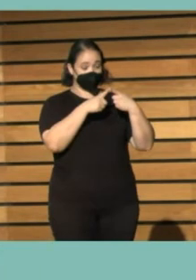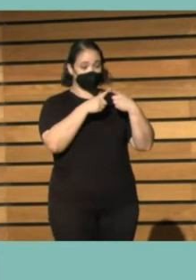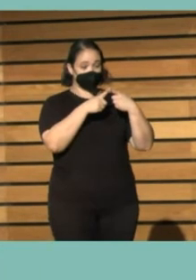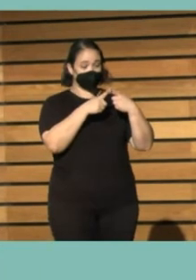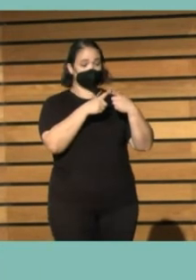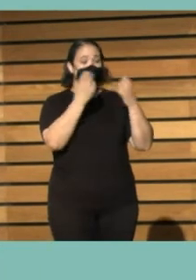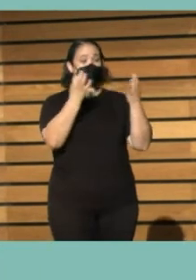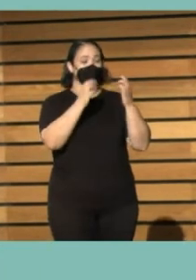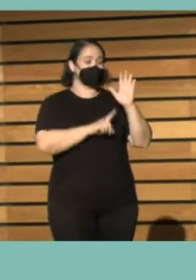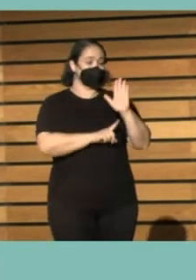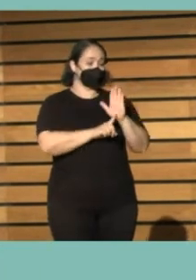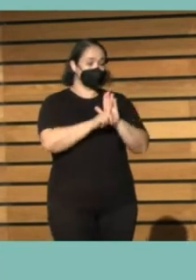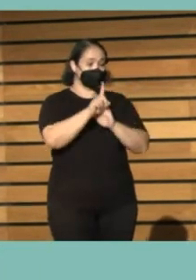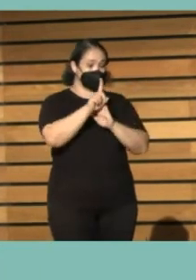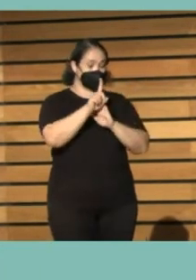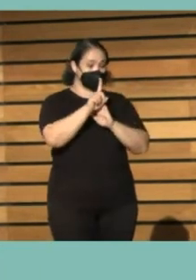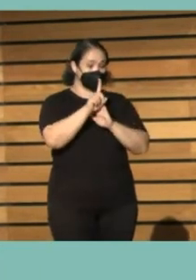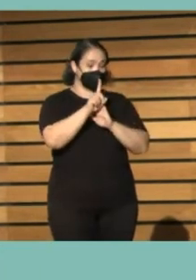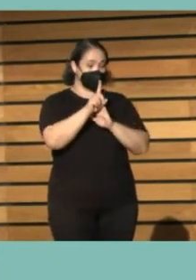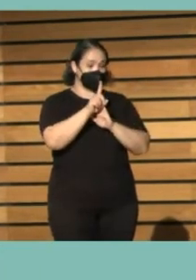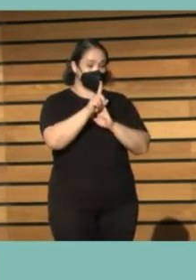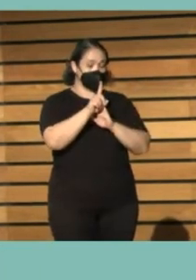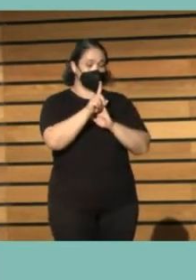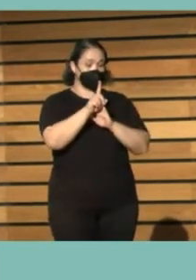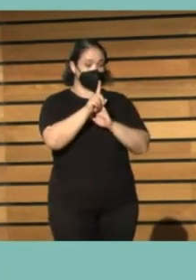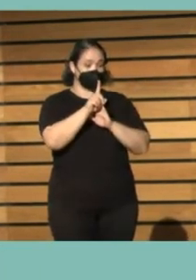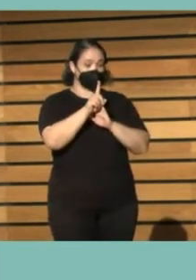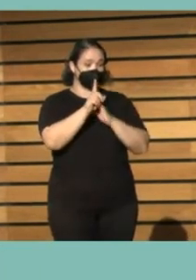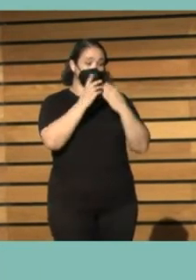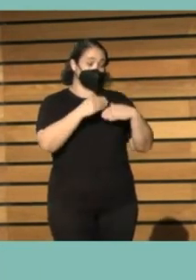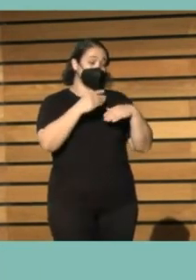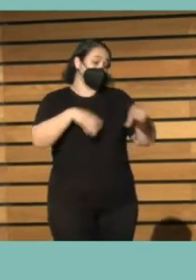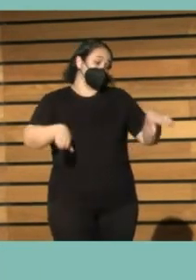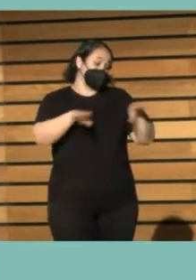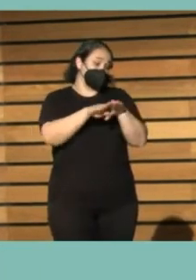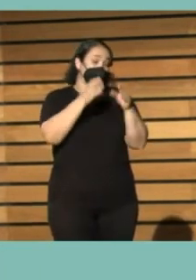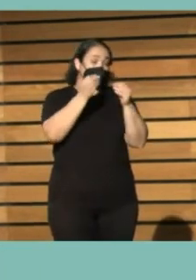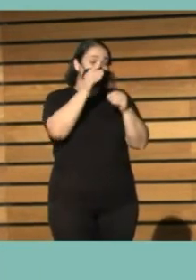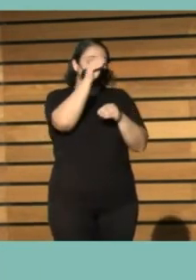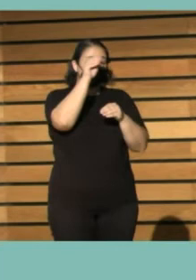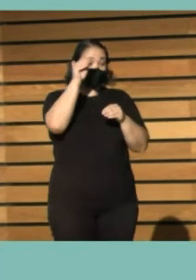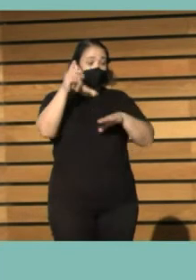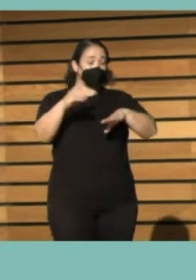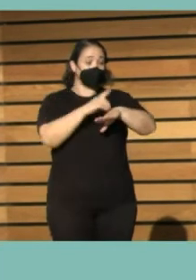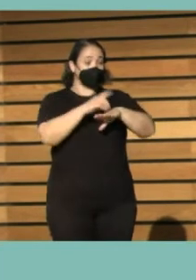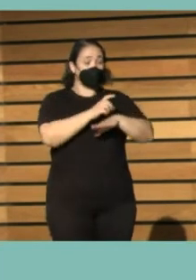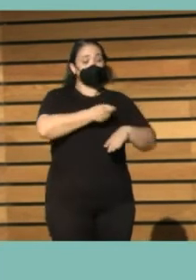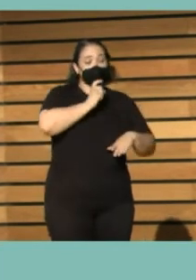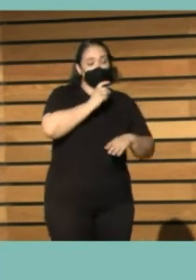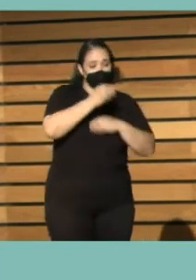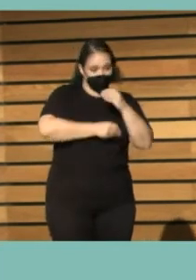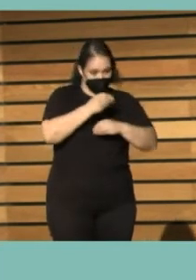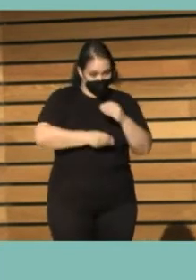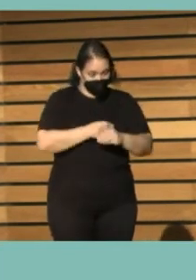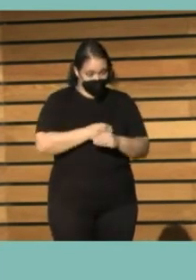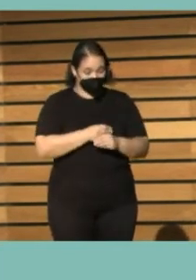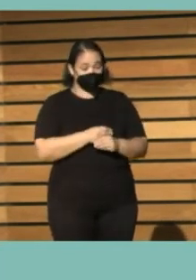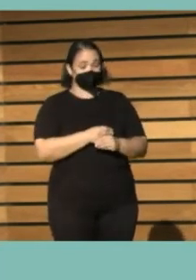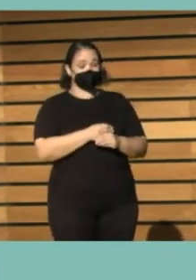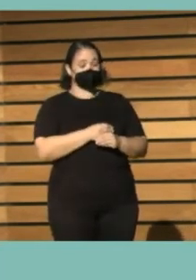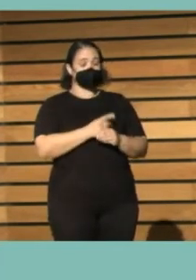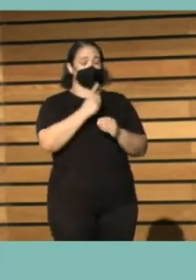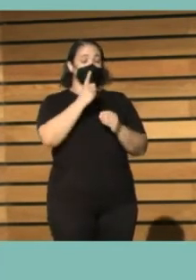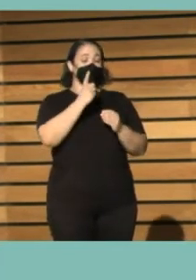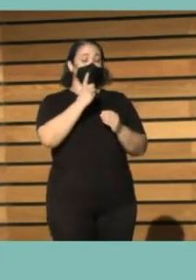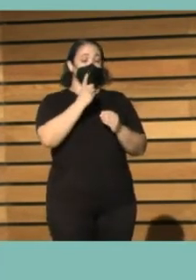desarrollar cuantitativa y cualitativamente las colecciones bibliográficas digitalizadas. Para ello, por un